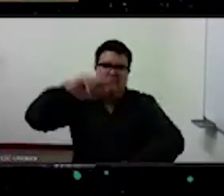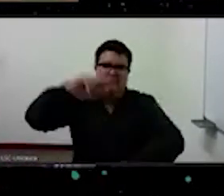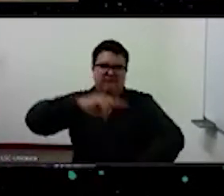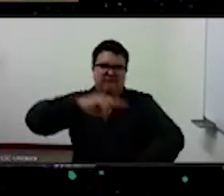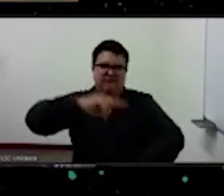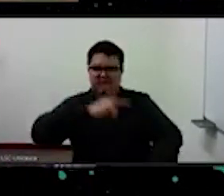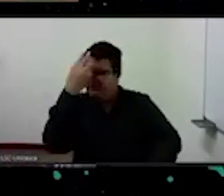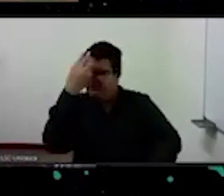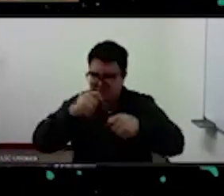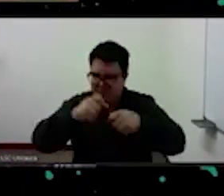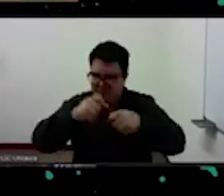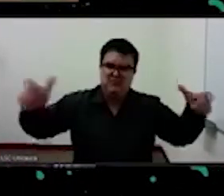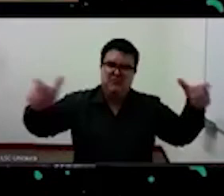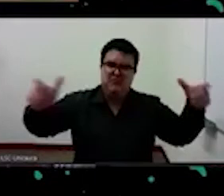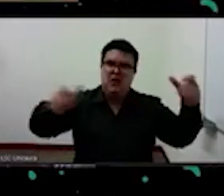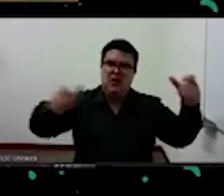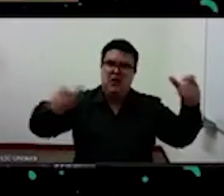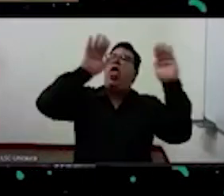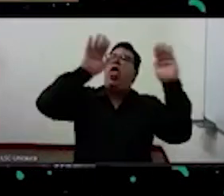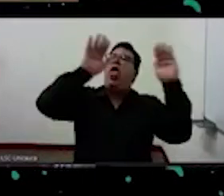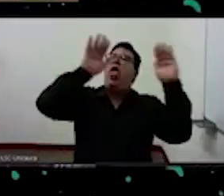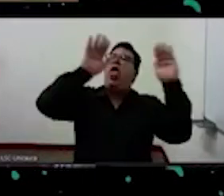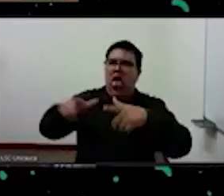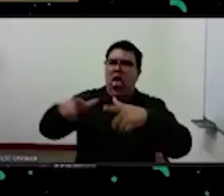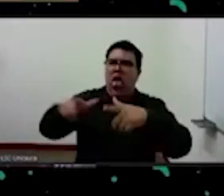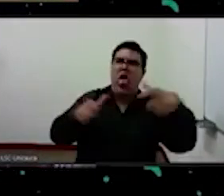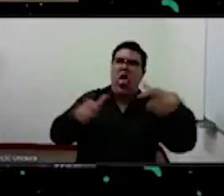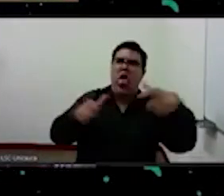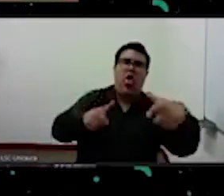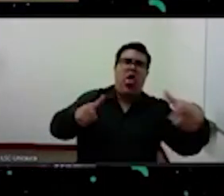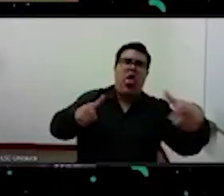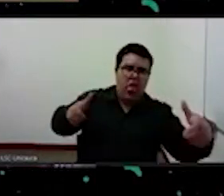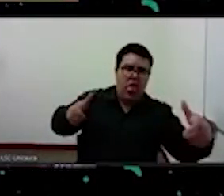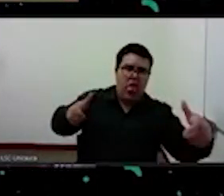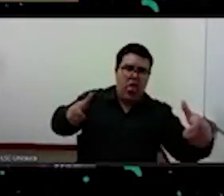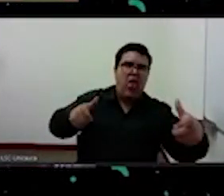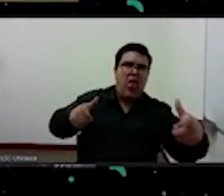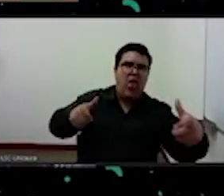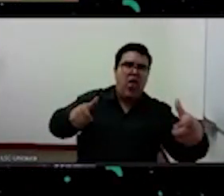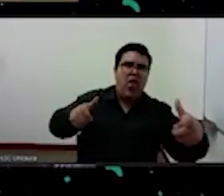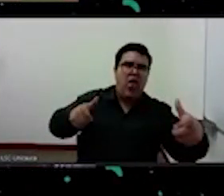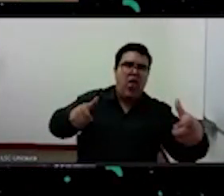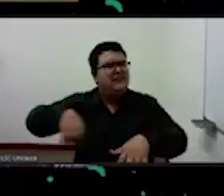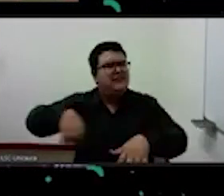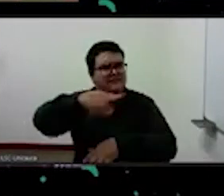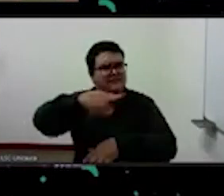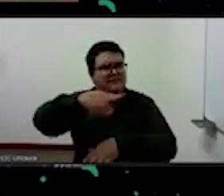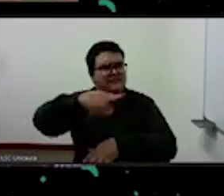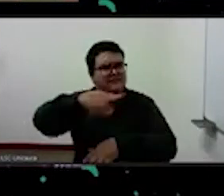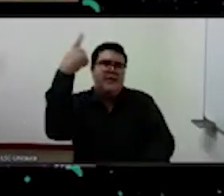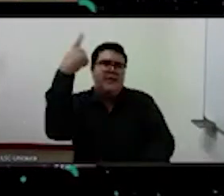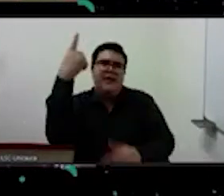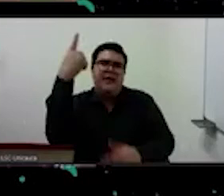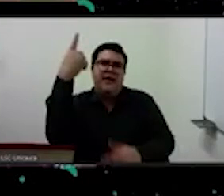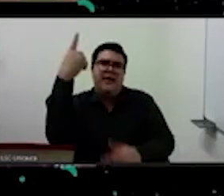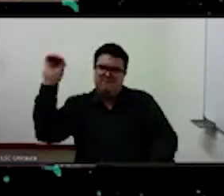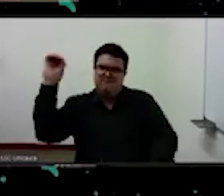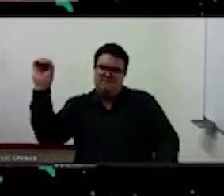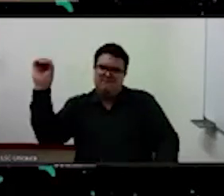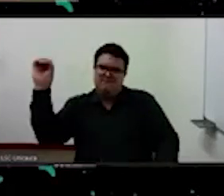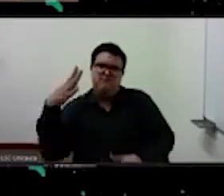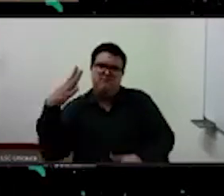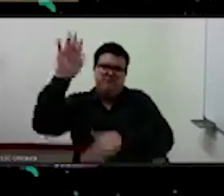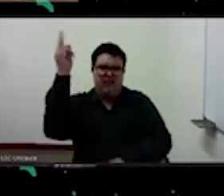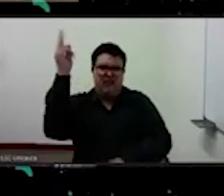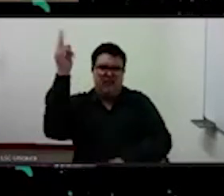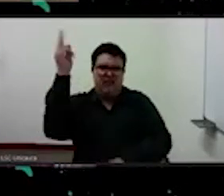la en la en la dominación blanca y occidental desde